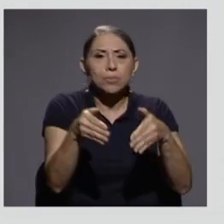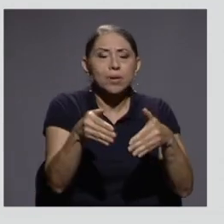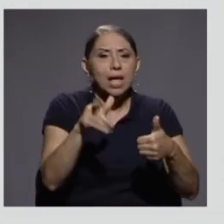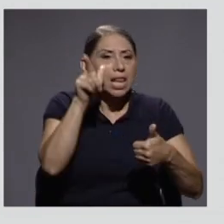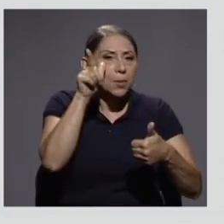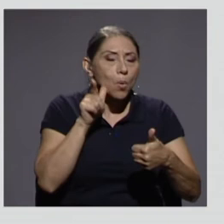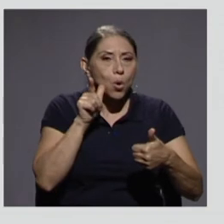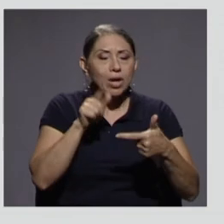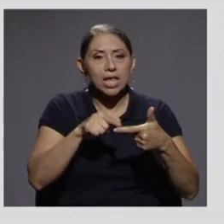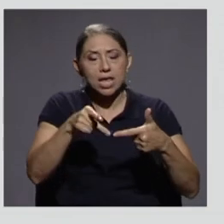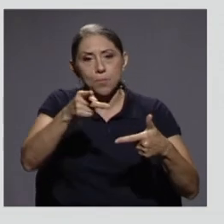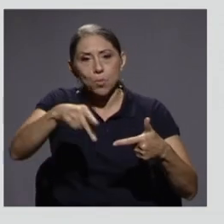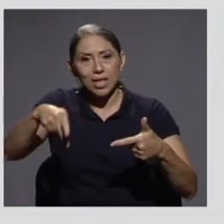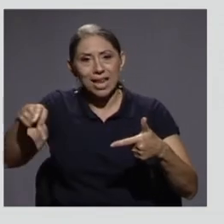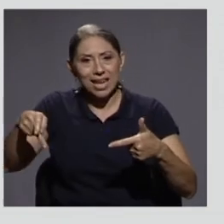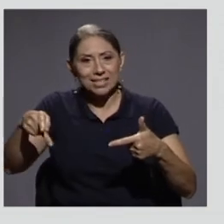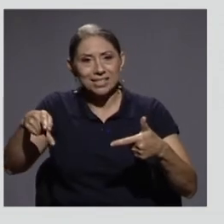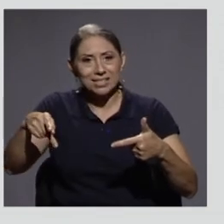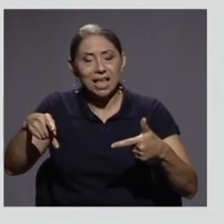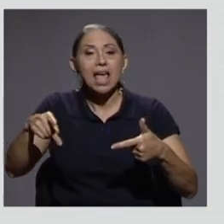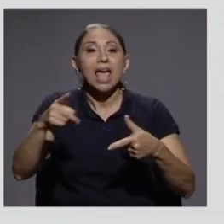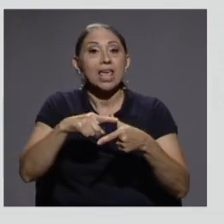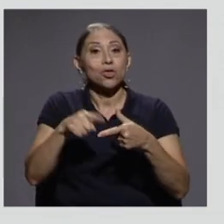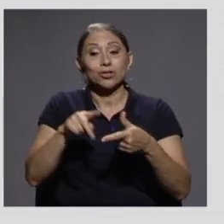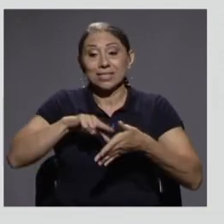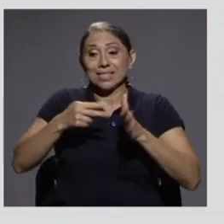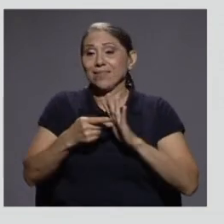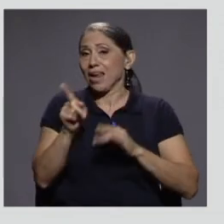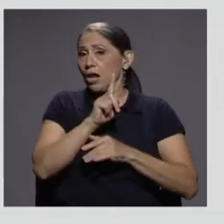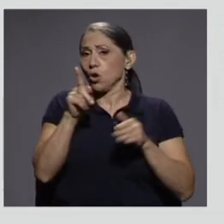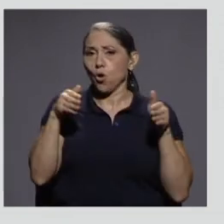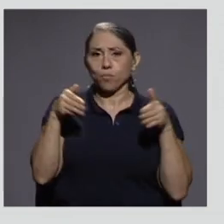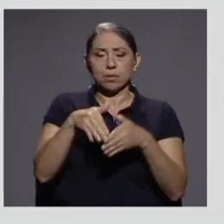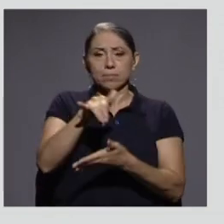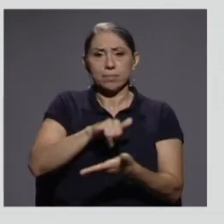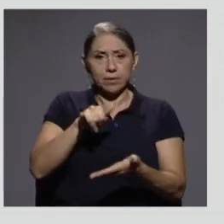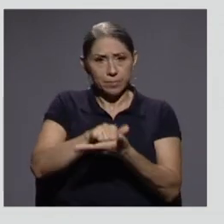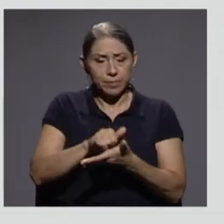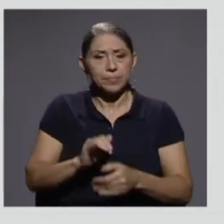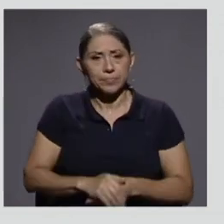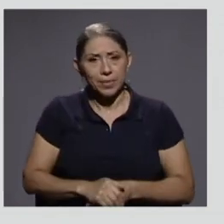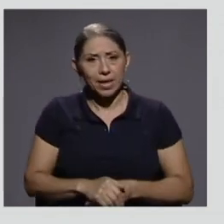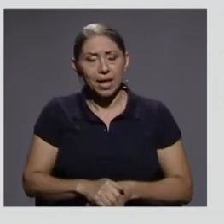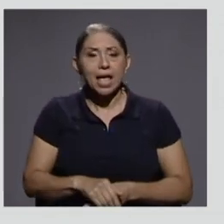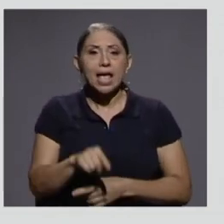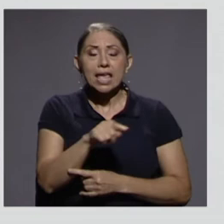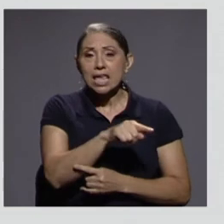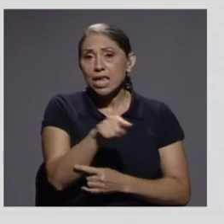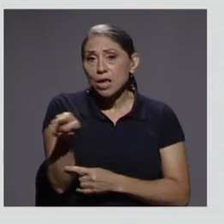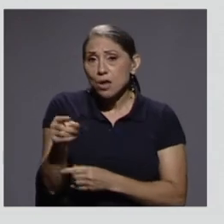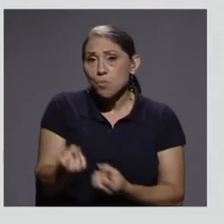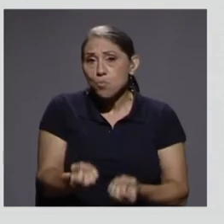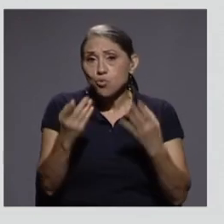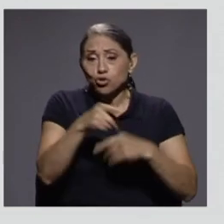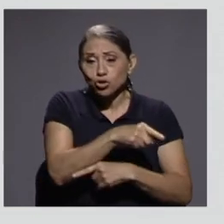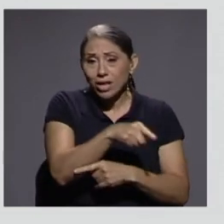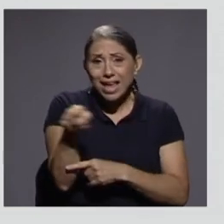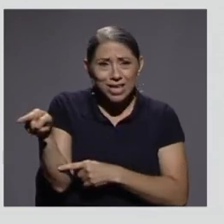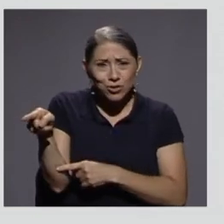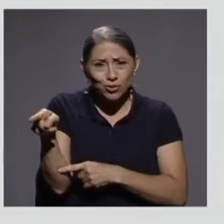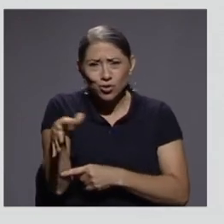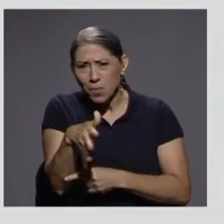Punta Arenas, nuevamente fuera, entonces, de la región central. Y son muchos de ellos, la mitad de ellos